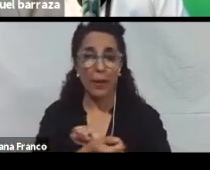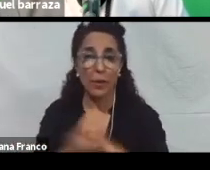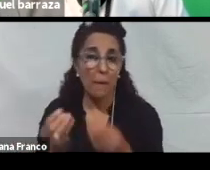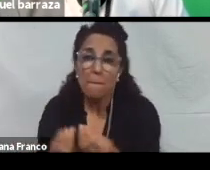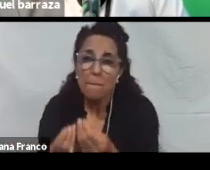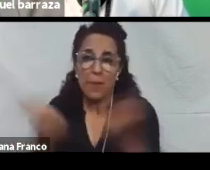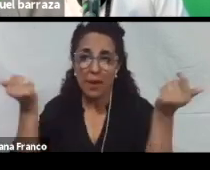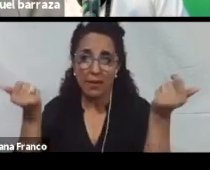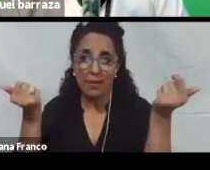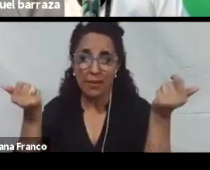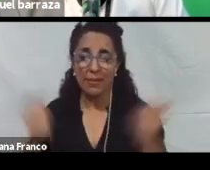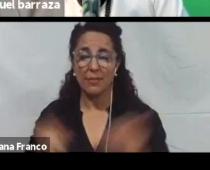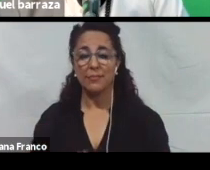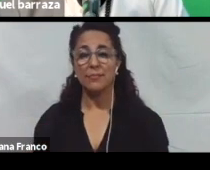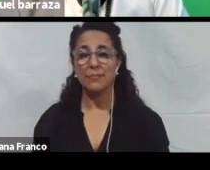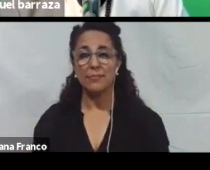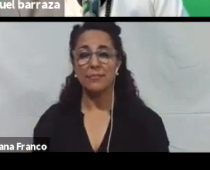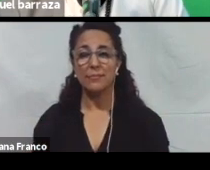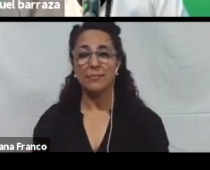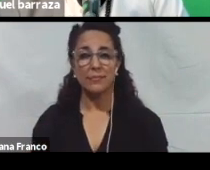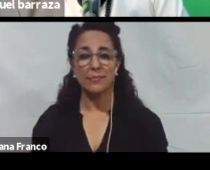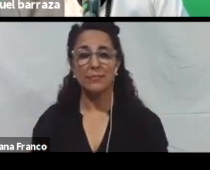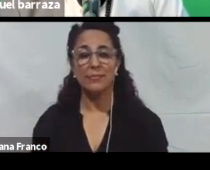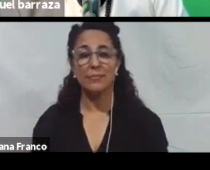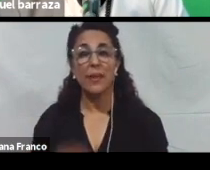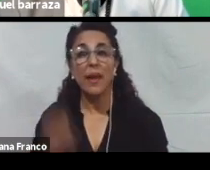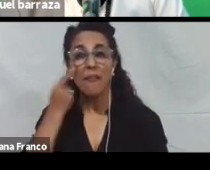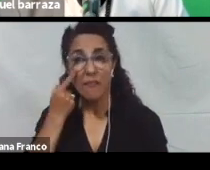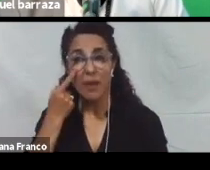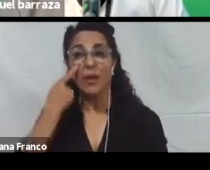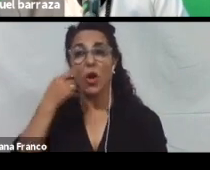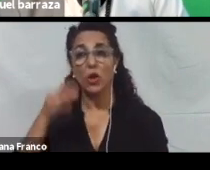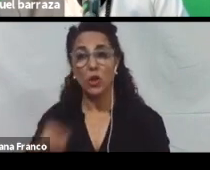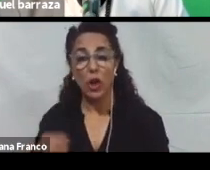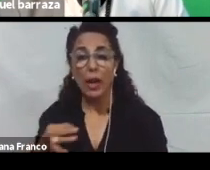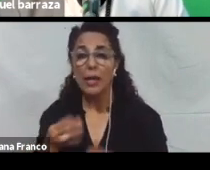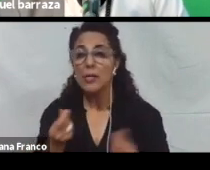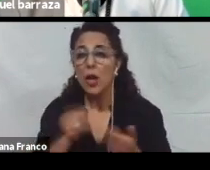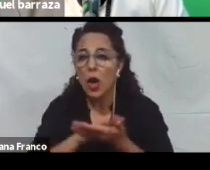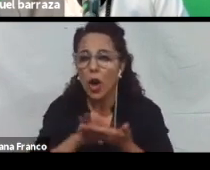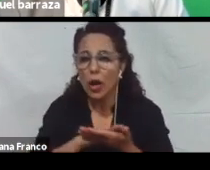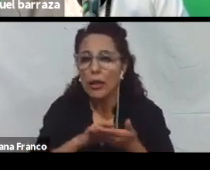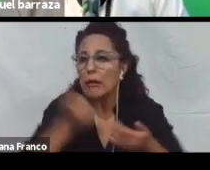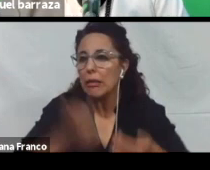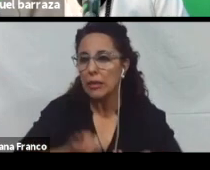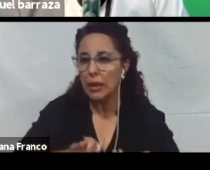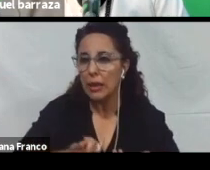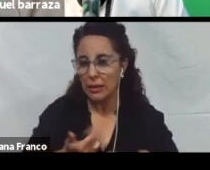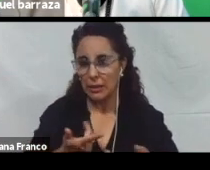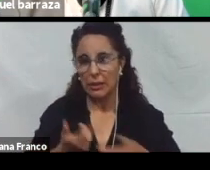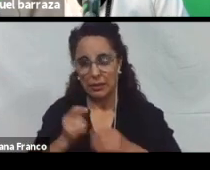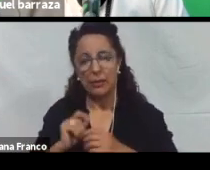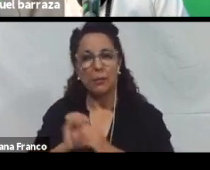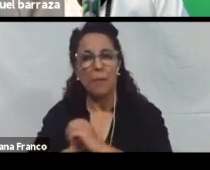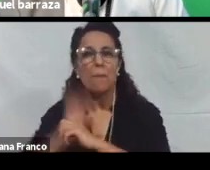lineal. Entonces hay que verificar. Si el contenido todavía tiene sentido. Al transformarlo. Y si no. Poner